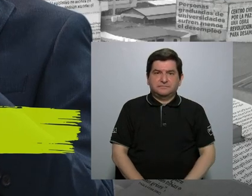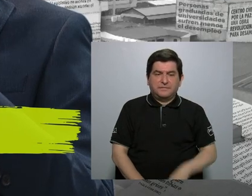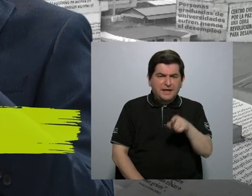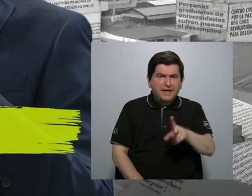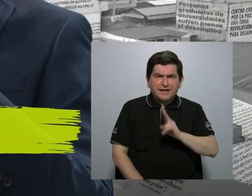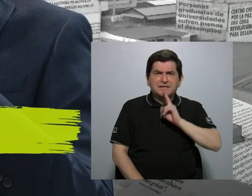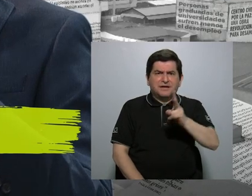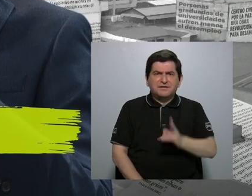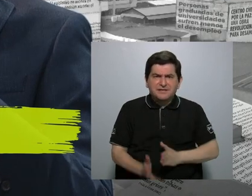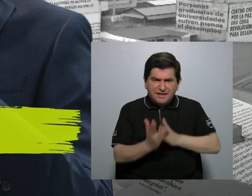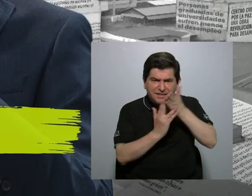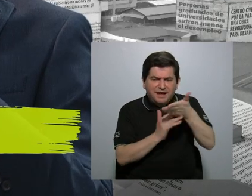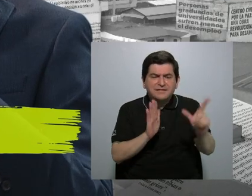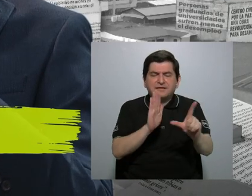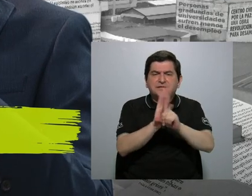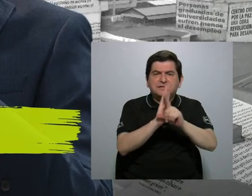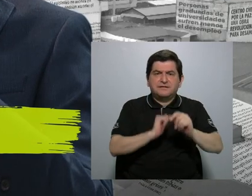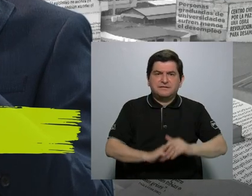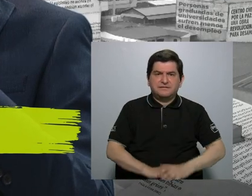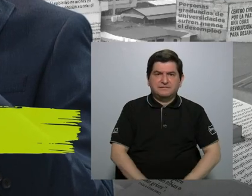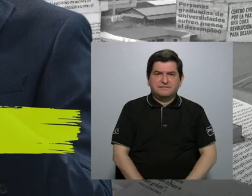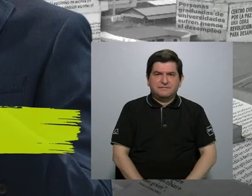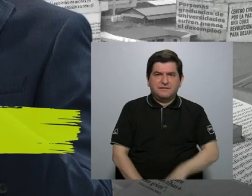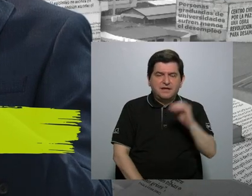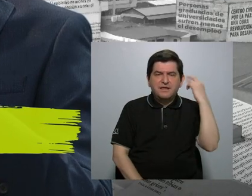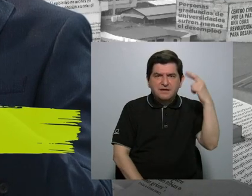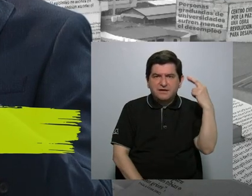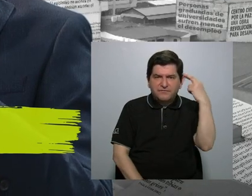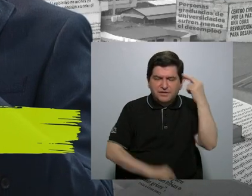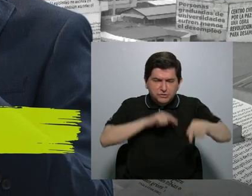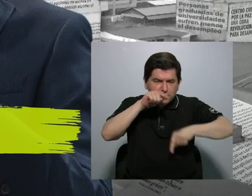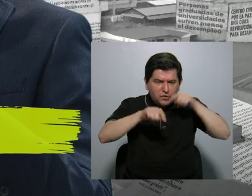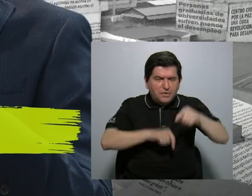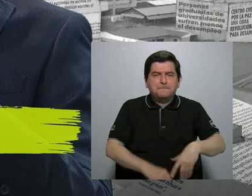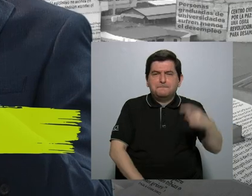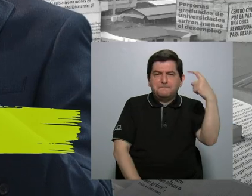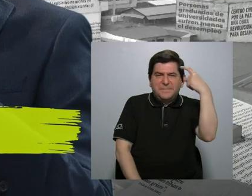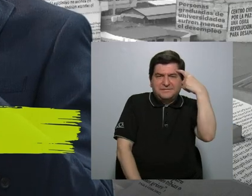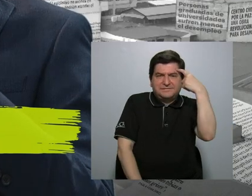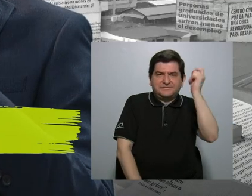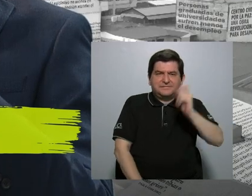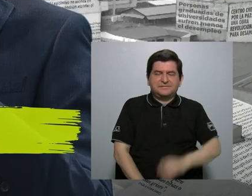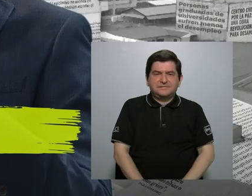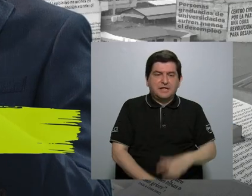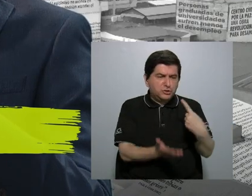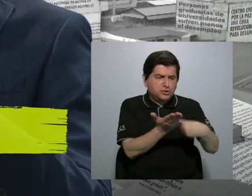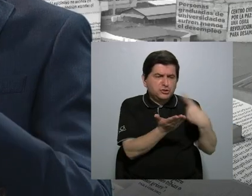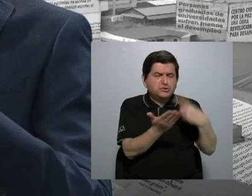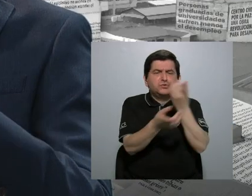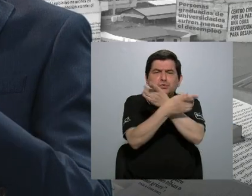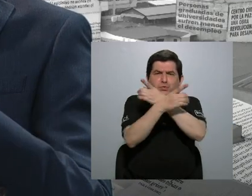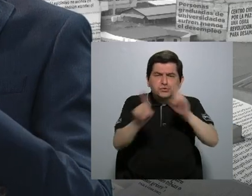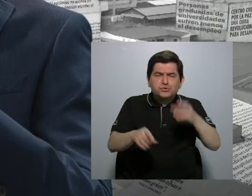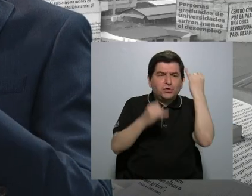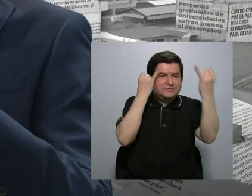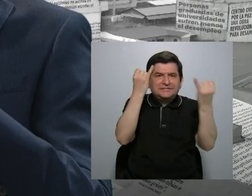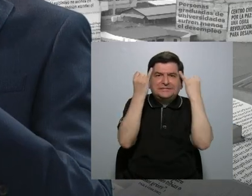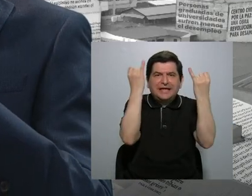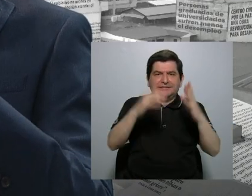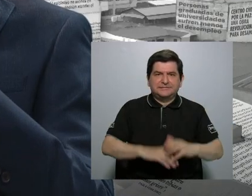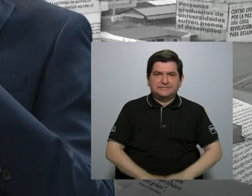verdad se hace a través de las leyes y del razonamiento crítico, del pensamiento, de la discusión democrática de las ideas.